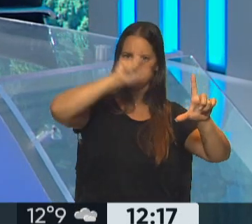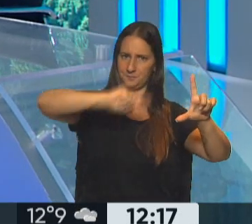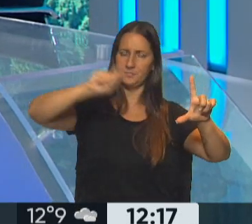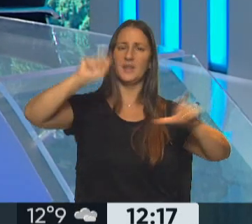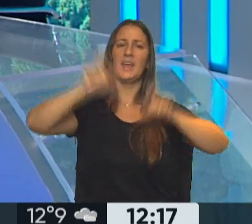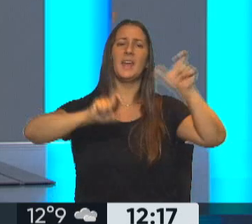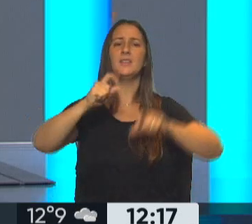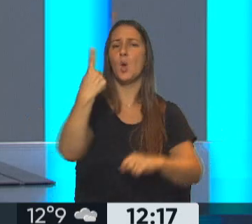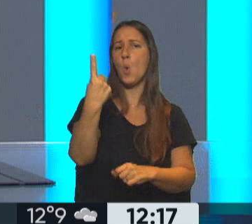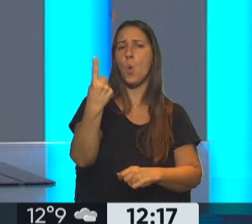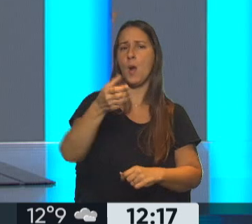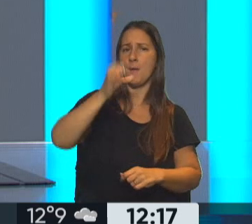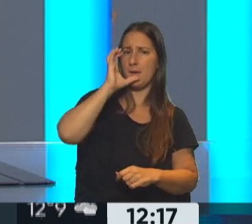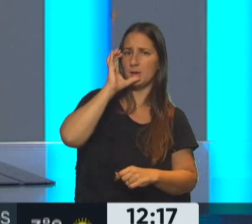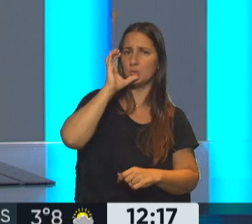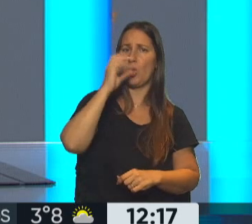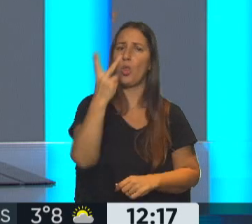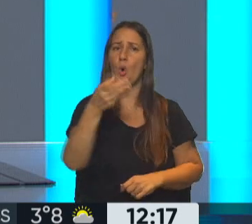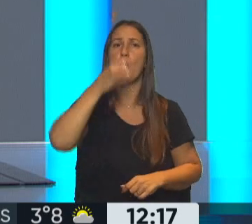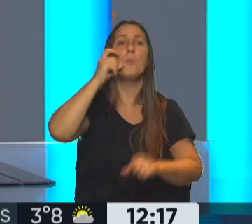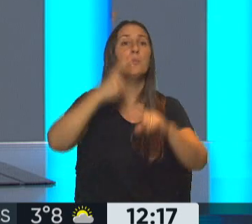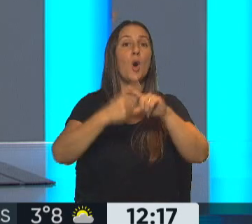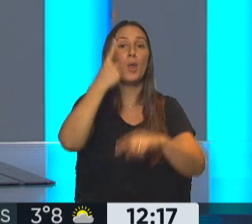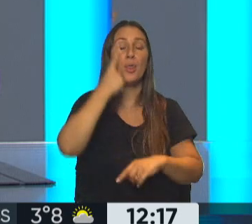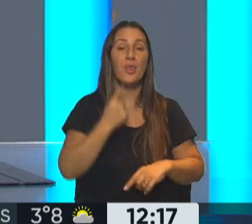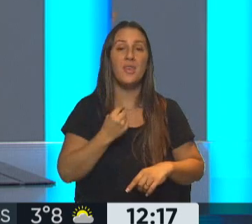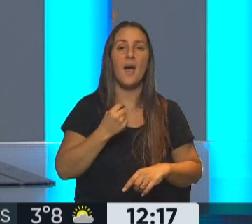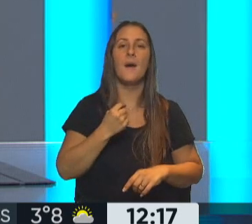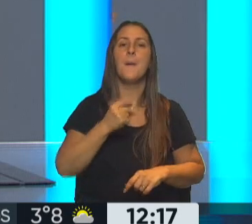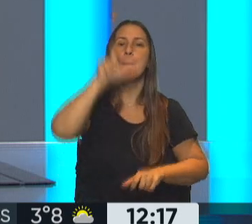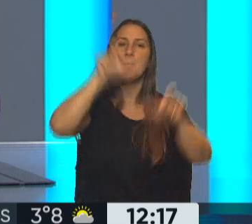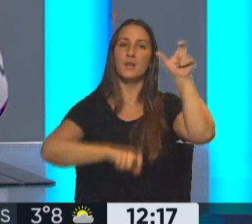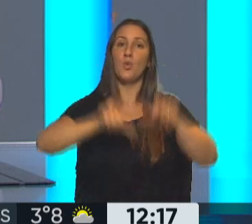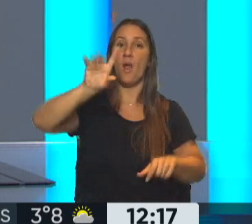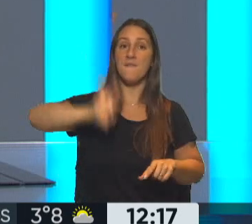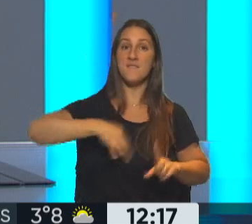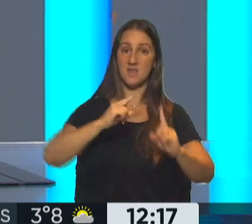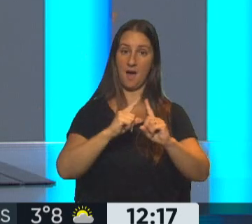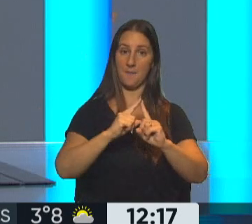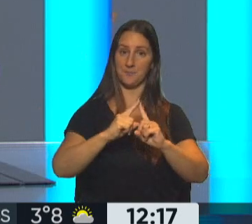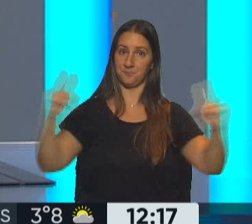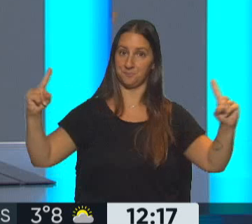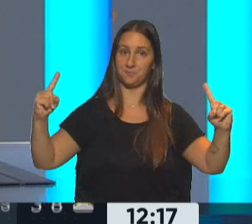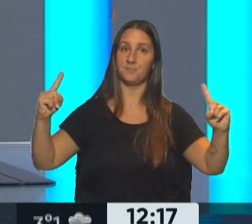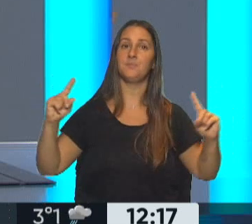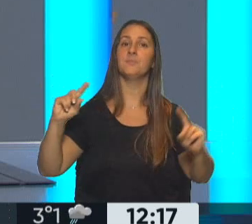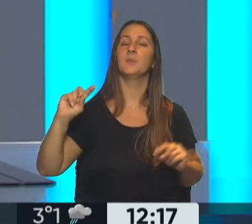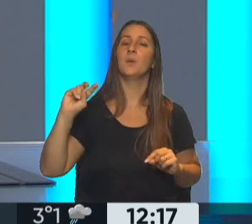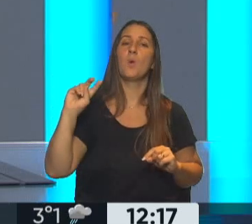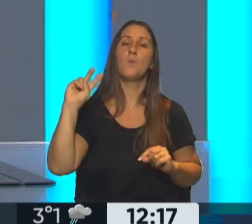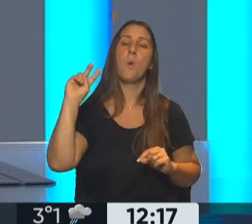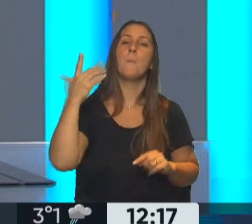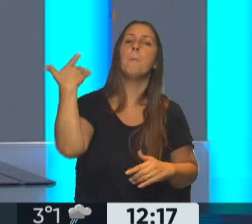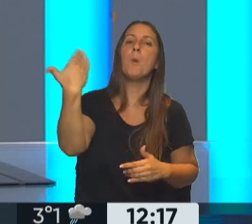habitualmente una o dos copas de vino por día eran los que vivían más, tenían menos mortalidad, vivían más